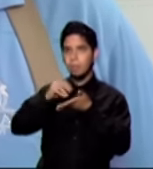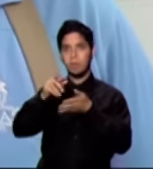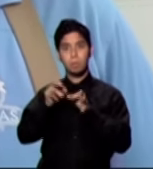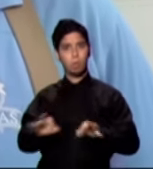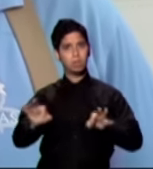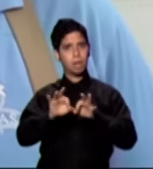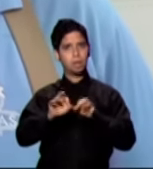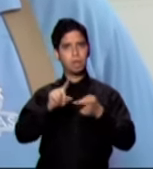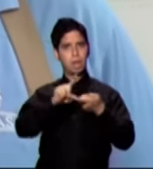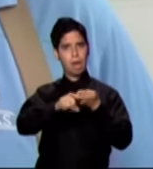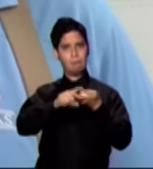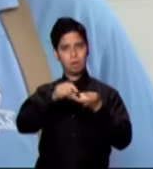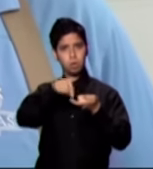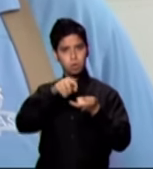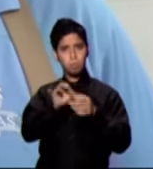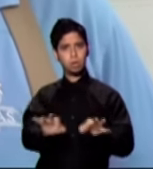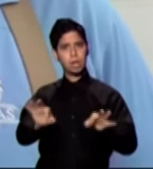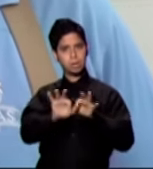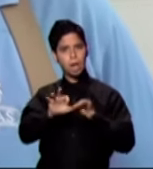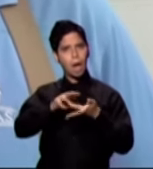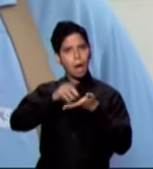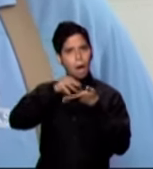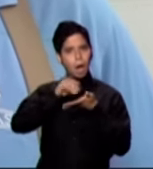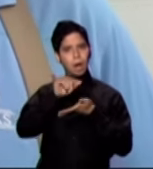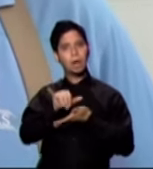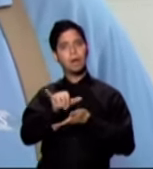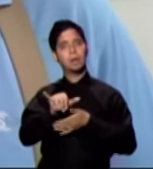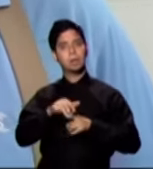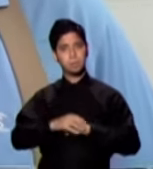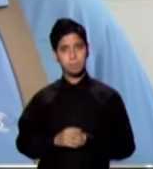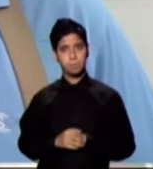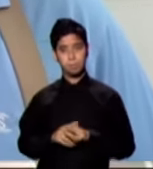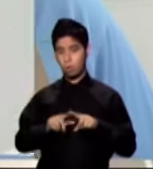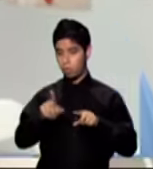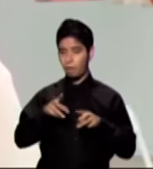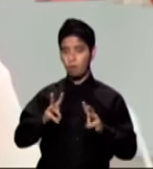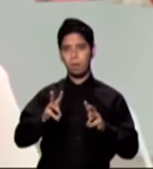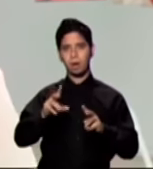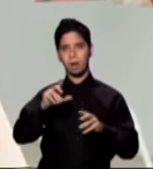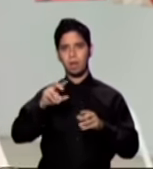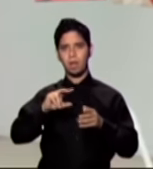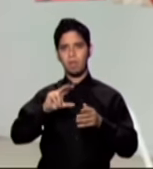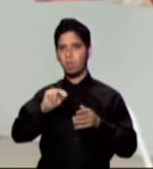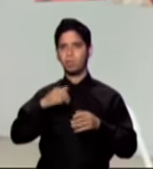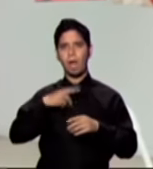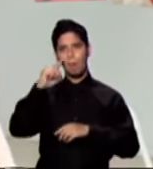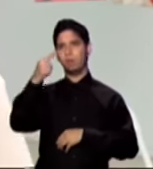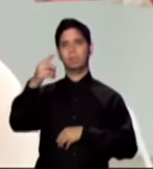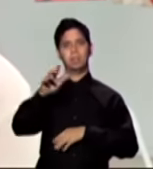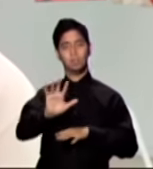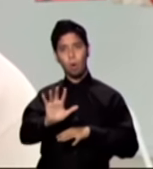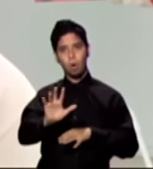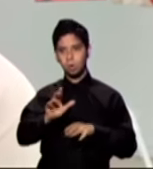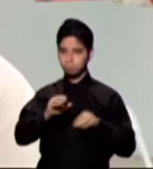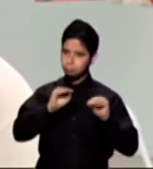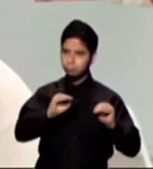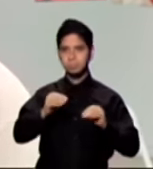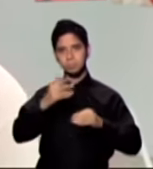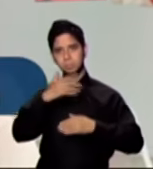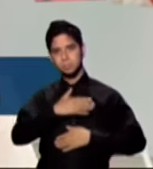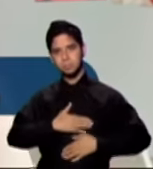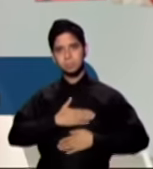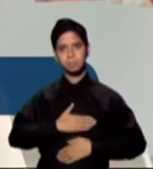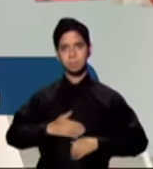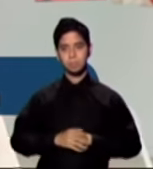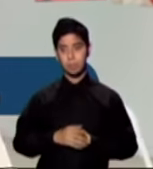idioma español, que es lo que se busca resaltar con el proyecto, pero de una manera que no sea tediosa. Esto ha sido una buena experiencia ya que nos